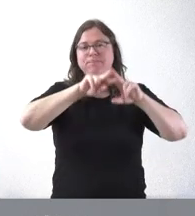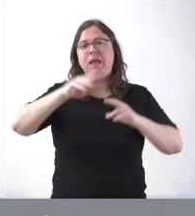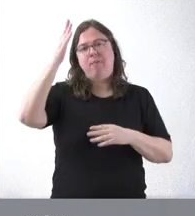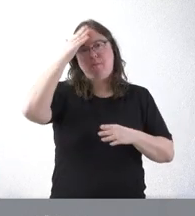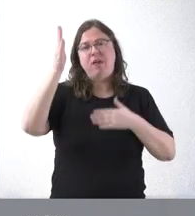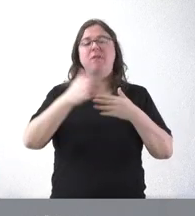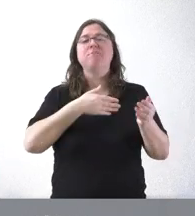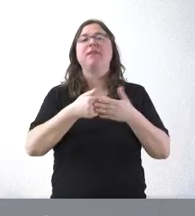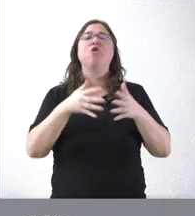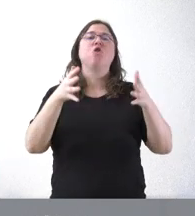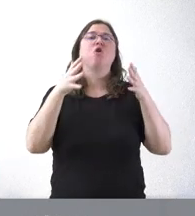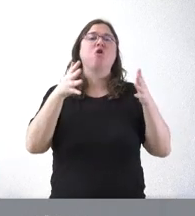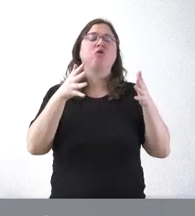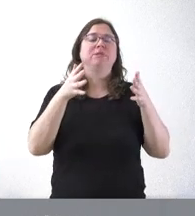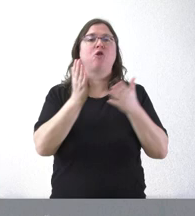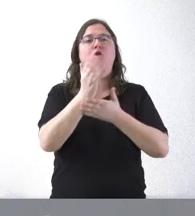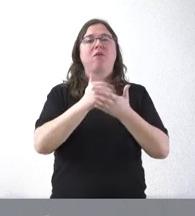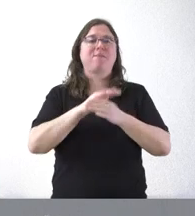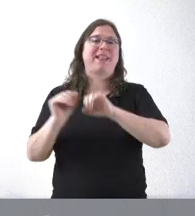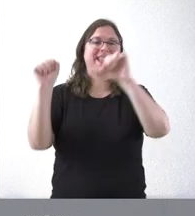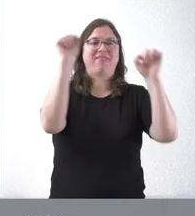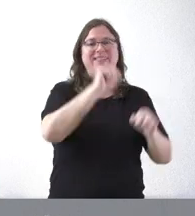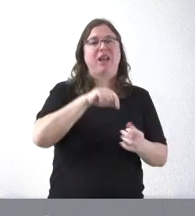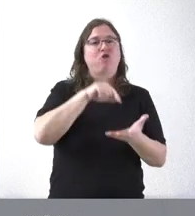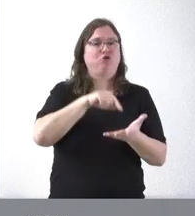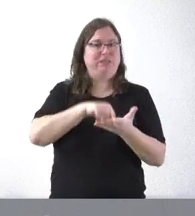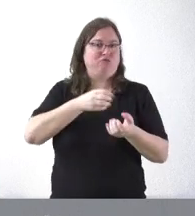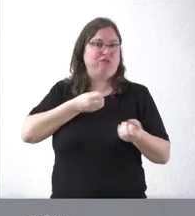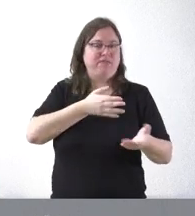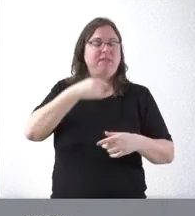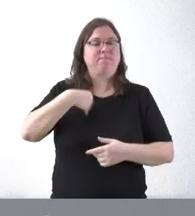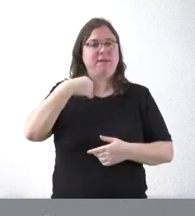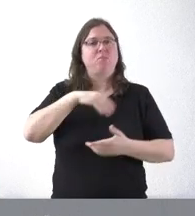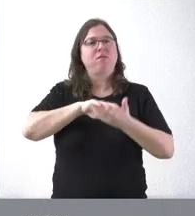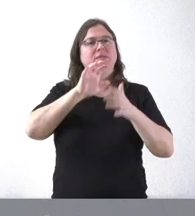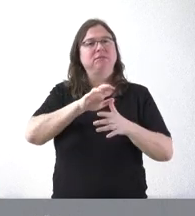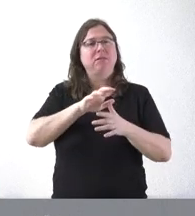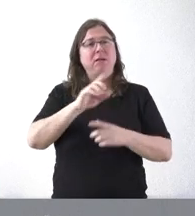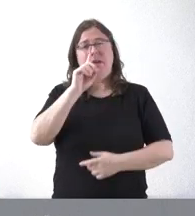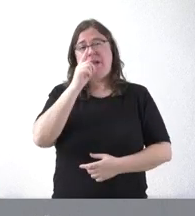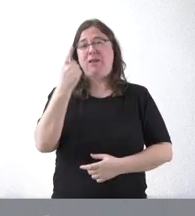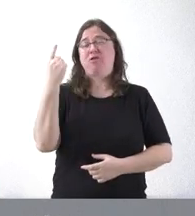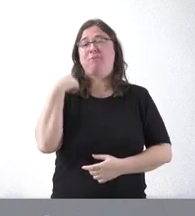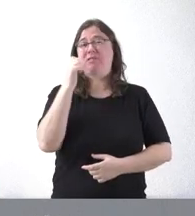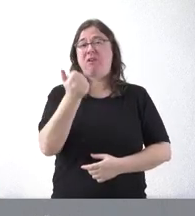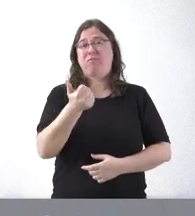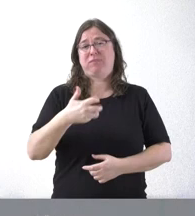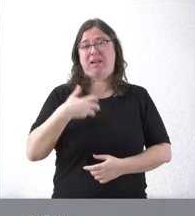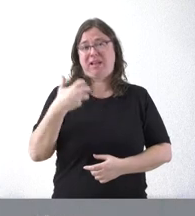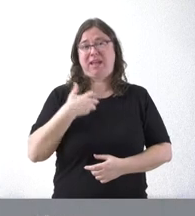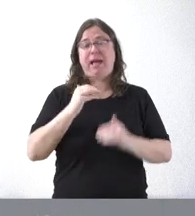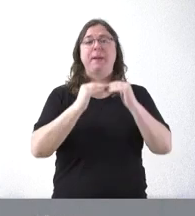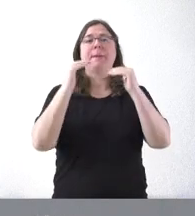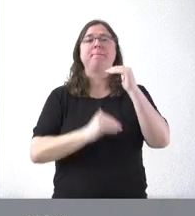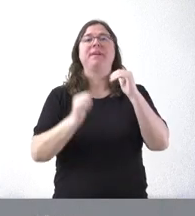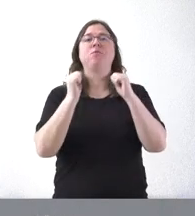Consejo Regional para la Defensa del Contribuyente de Castilla y León. Las quejas el año pasado se redujeron un 26% respecto al año anterior.